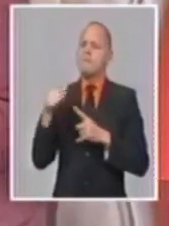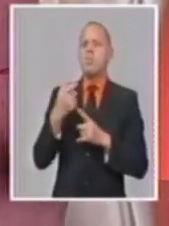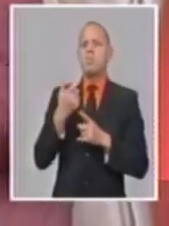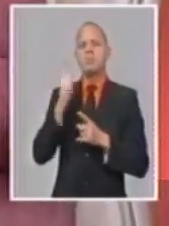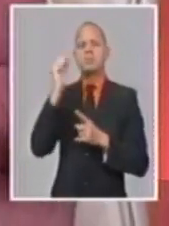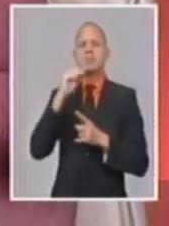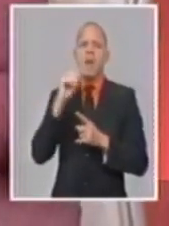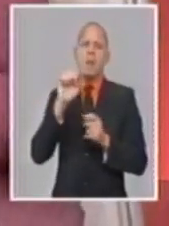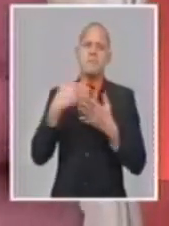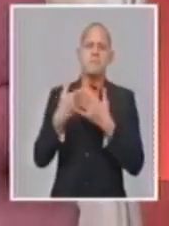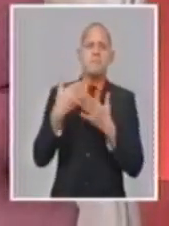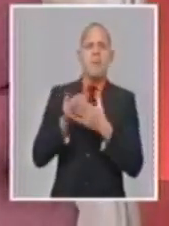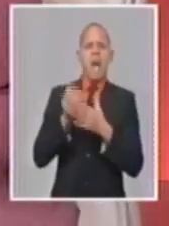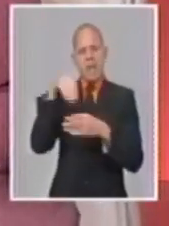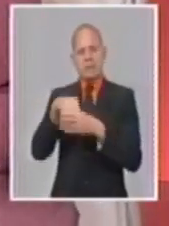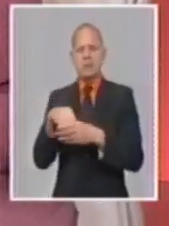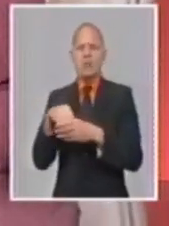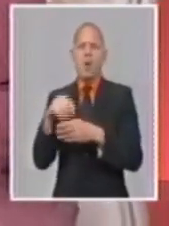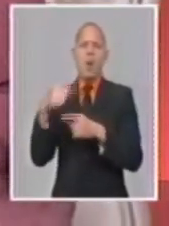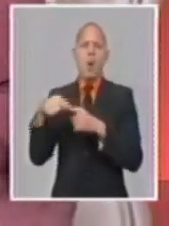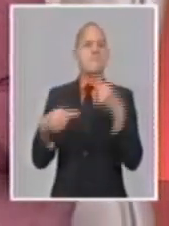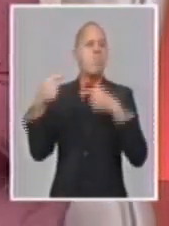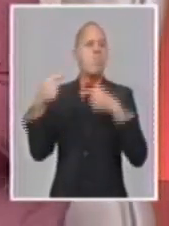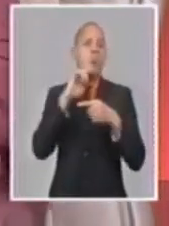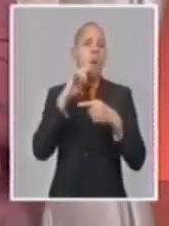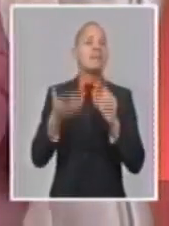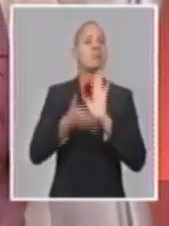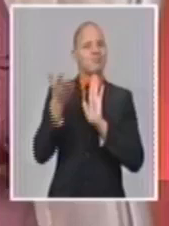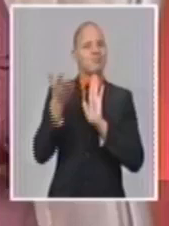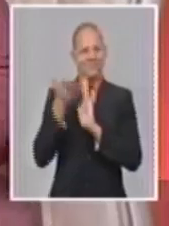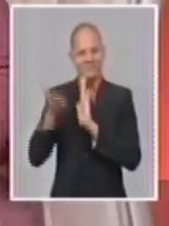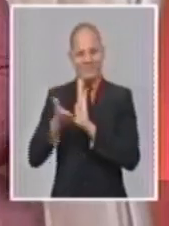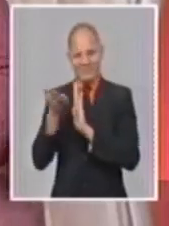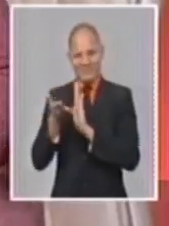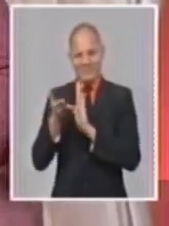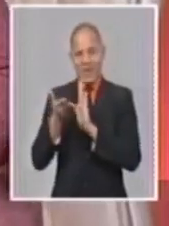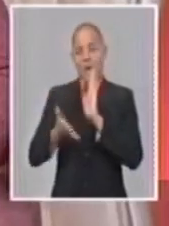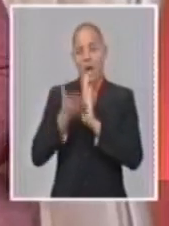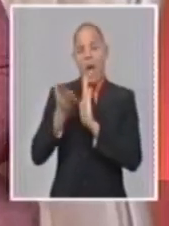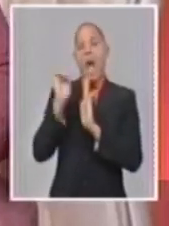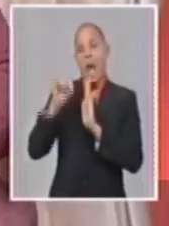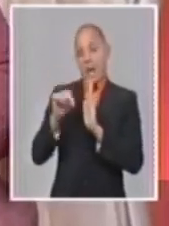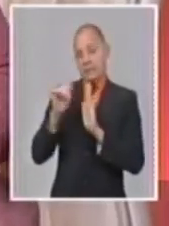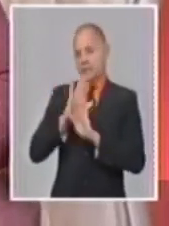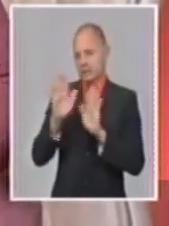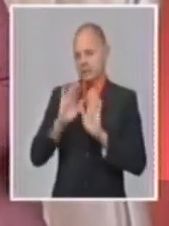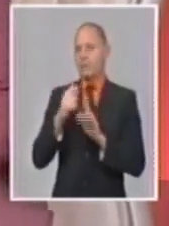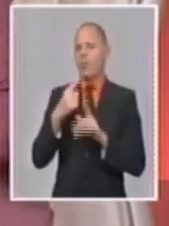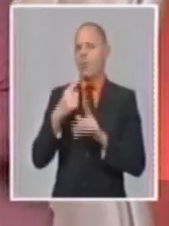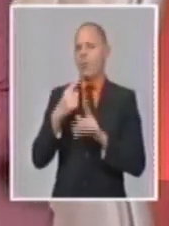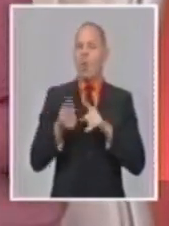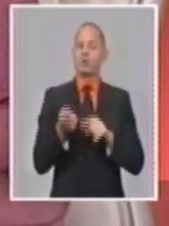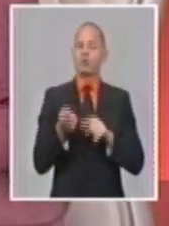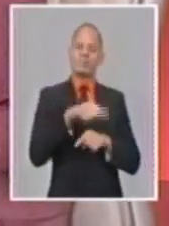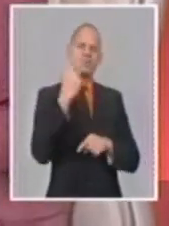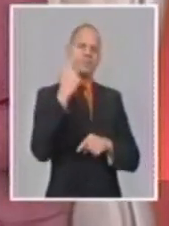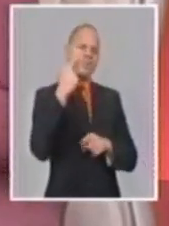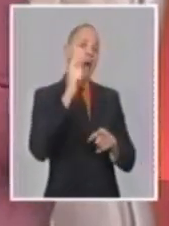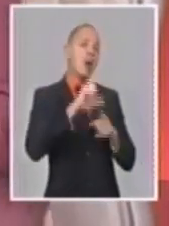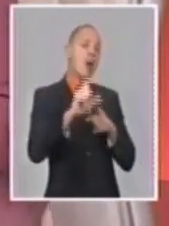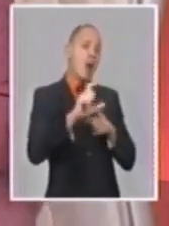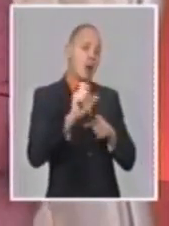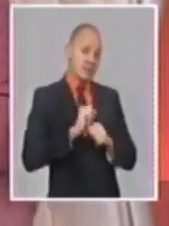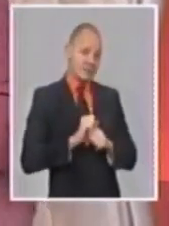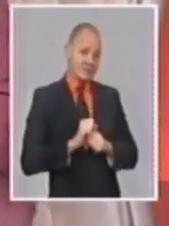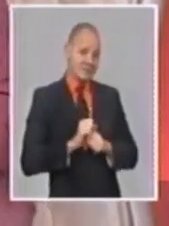¿En qué sector? En el sector de la construcción, sobre todo. En el tema agropecuario, fíjate,